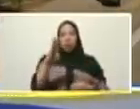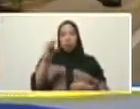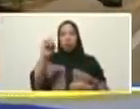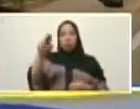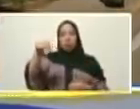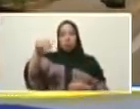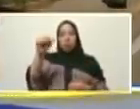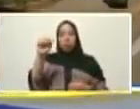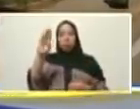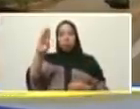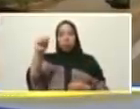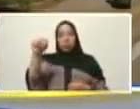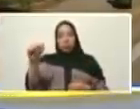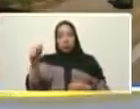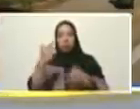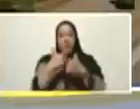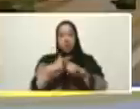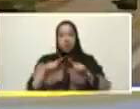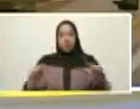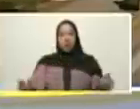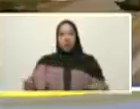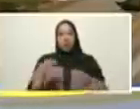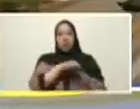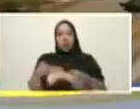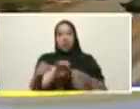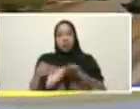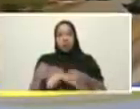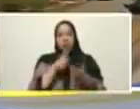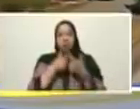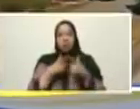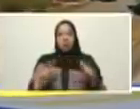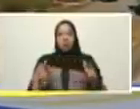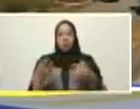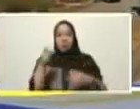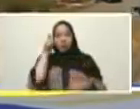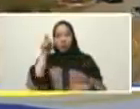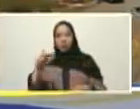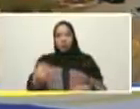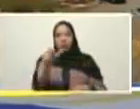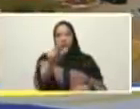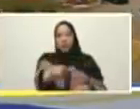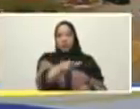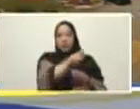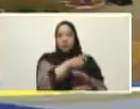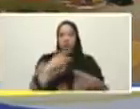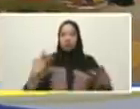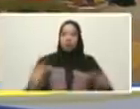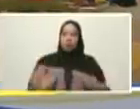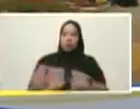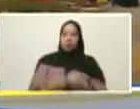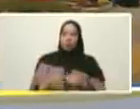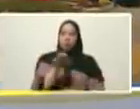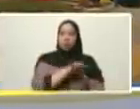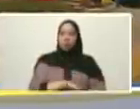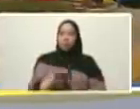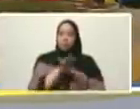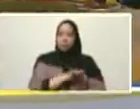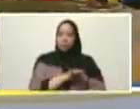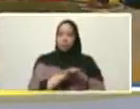gloriosa fecha de nuestros libertadores y libertadoras con el pueblo en unión cívico-militar